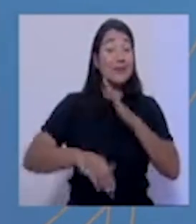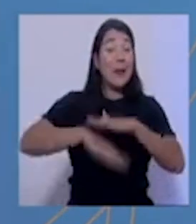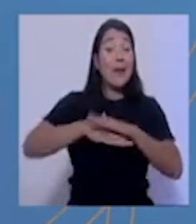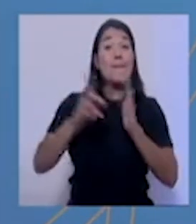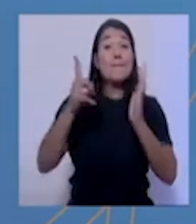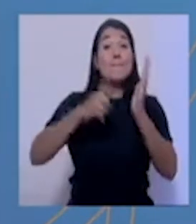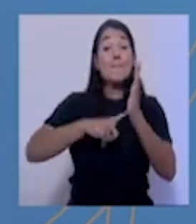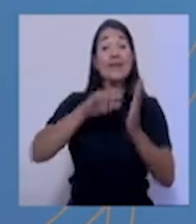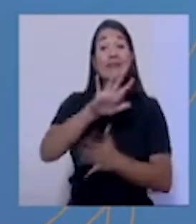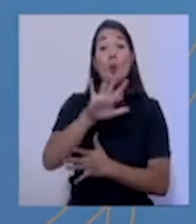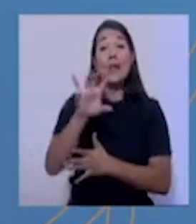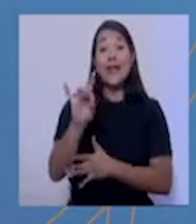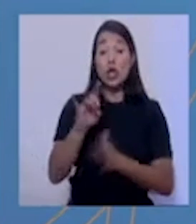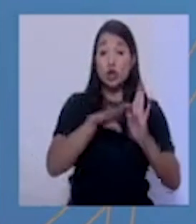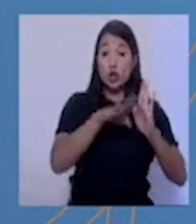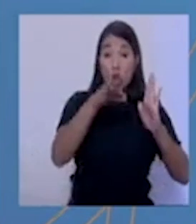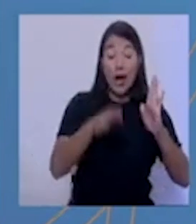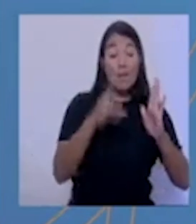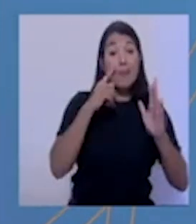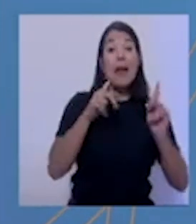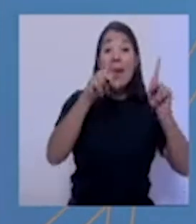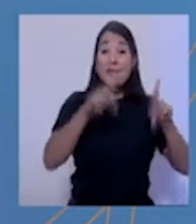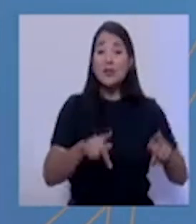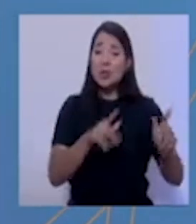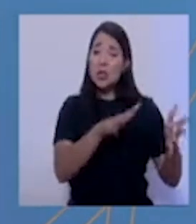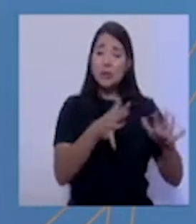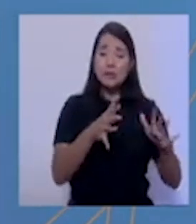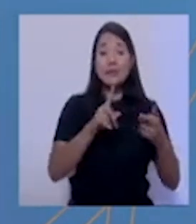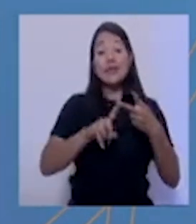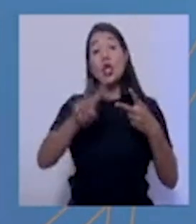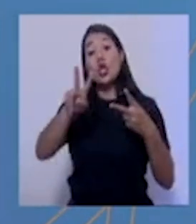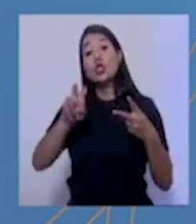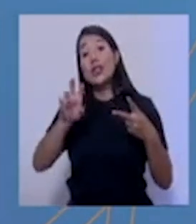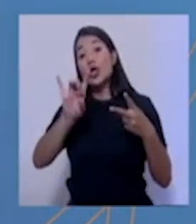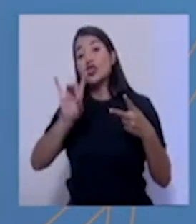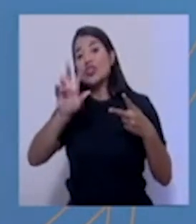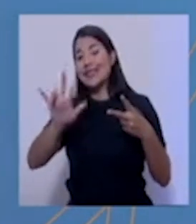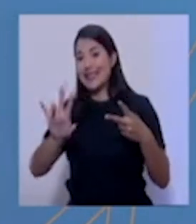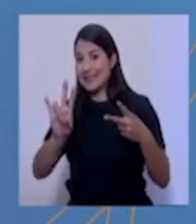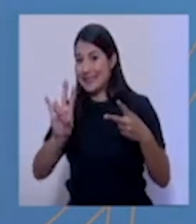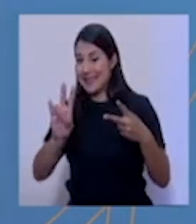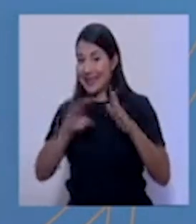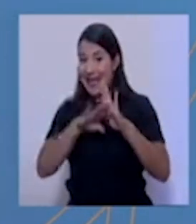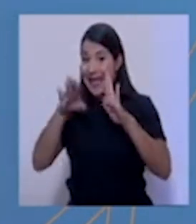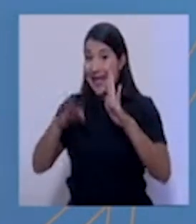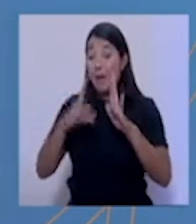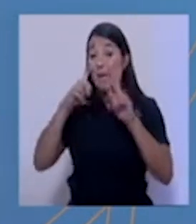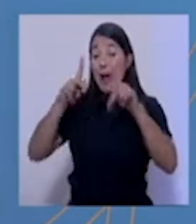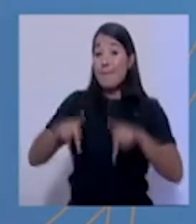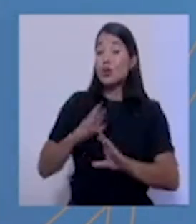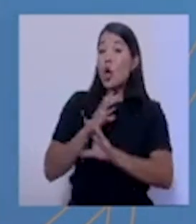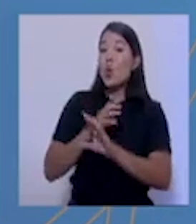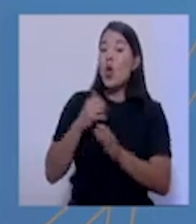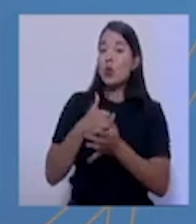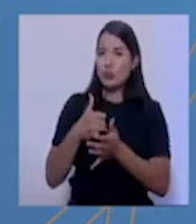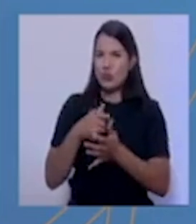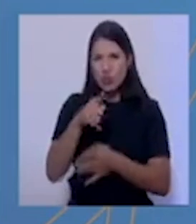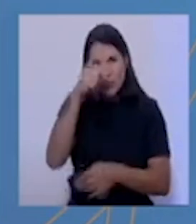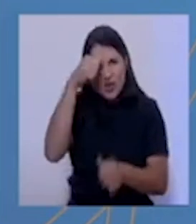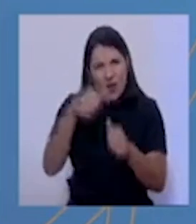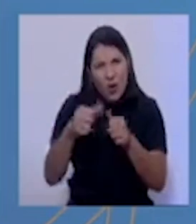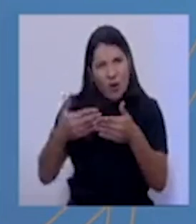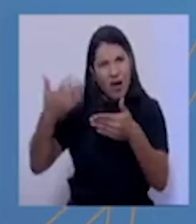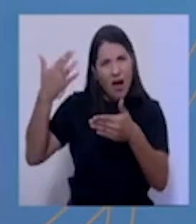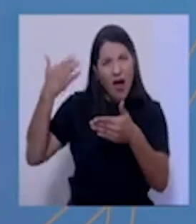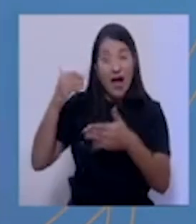pacientes leves y moderados y de 287 camas para cuidados intensivos. Si ustedes recuerdan, al 6 de marzo cuando comenzamos